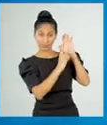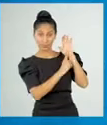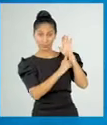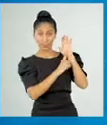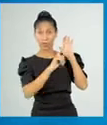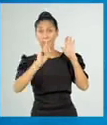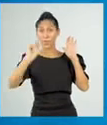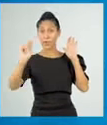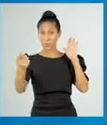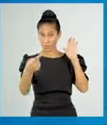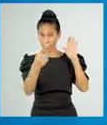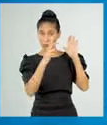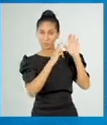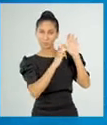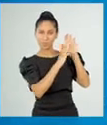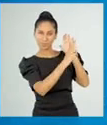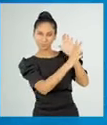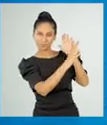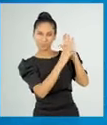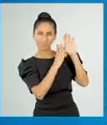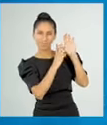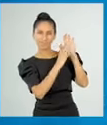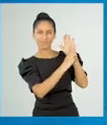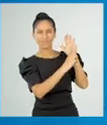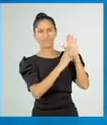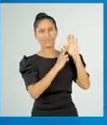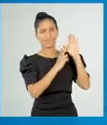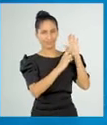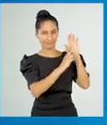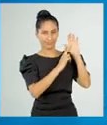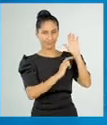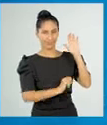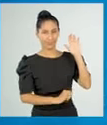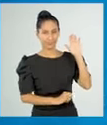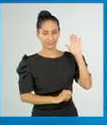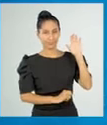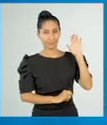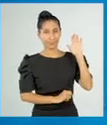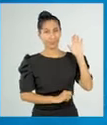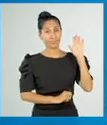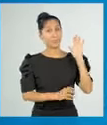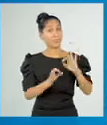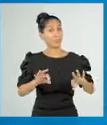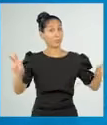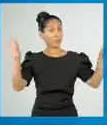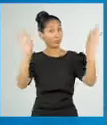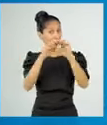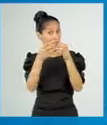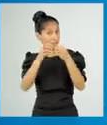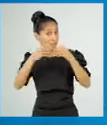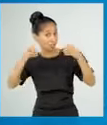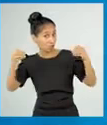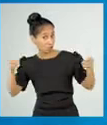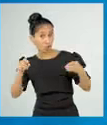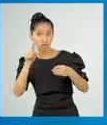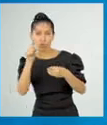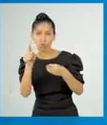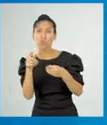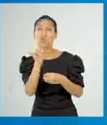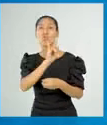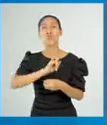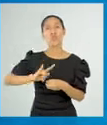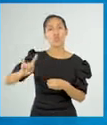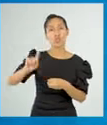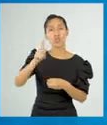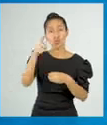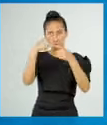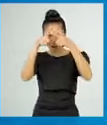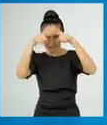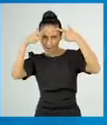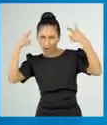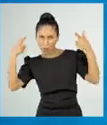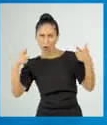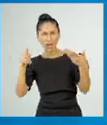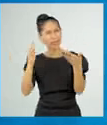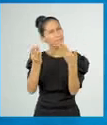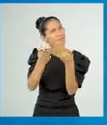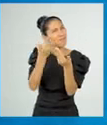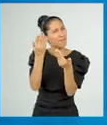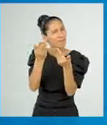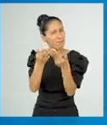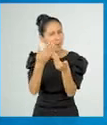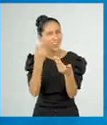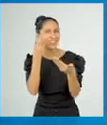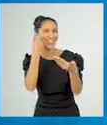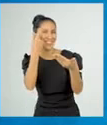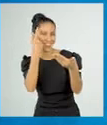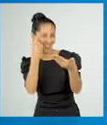Claridad y precisión de las indicaciones. Estas deben tener un lenguaje sencillo y adecuado que debe ser entendido por cualquier persona que